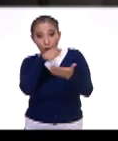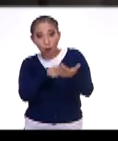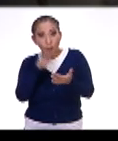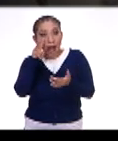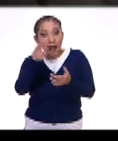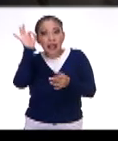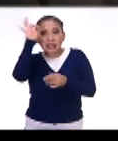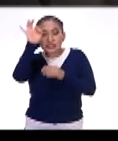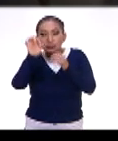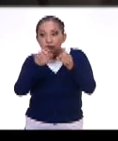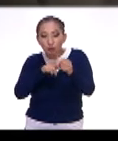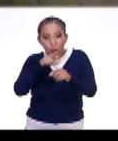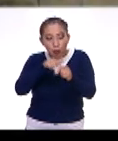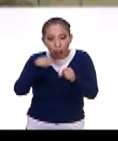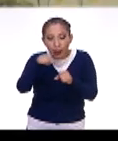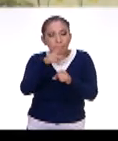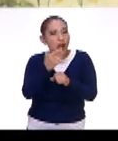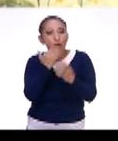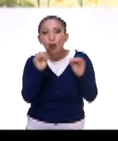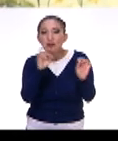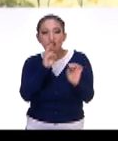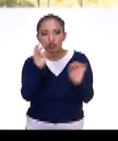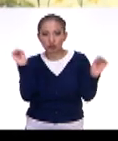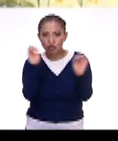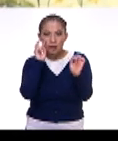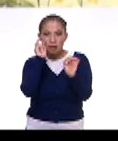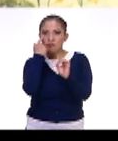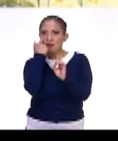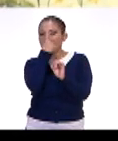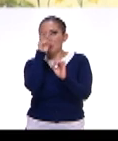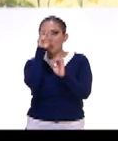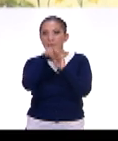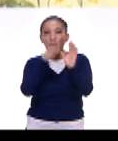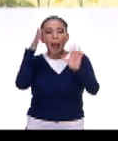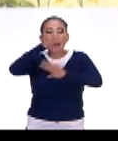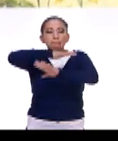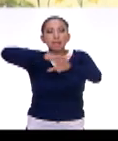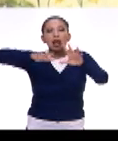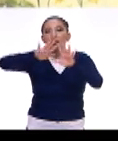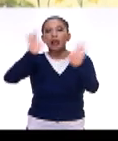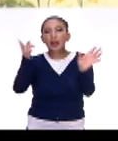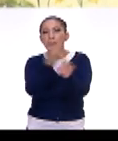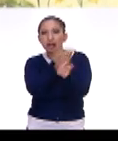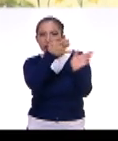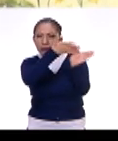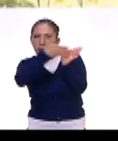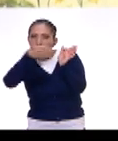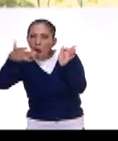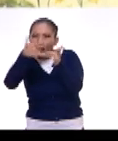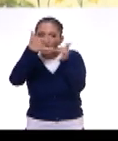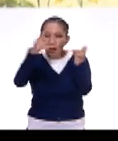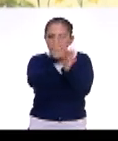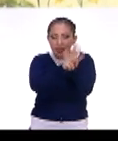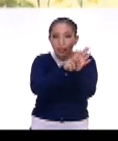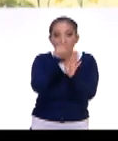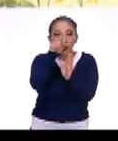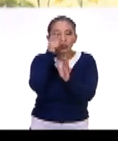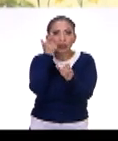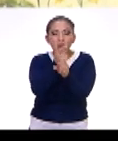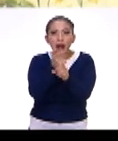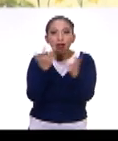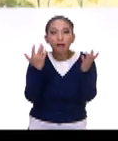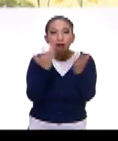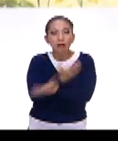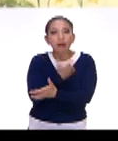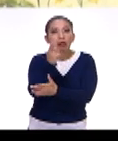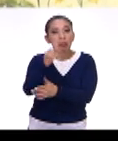y los insectos. Pero no hay voz, solo hay un sonido de ambiente de lo que va pasando en el video. Pero ahí te das cuenta de